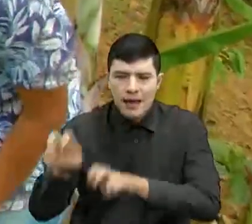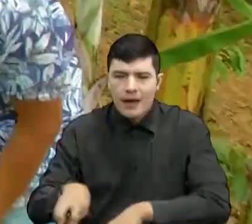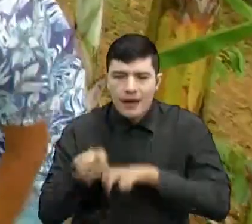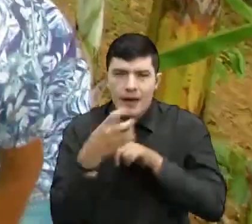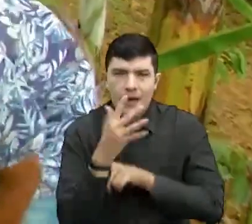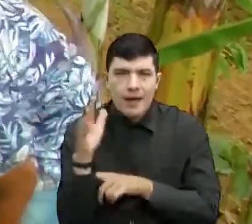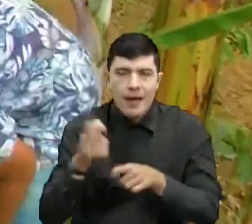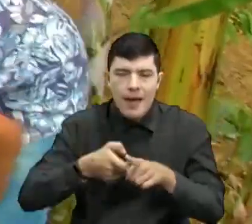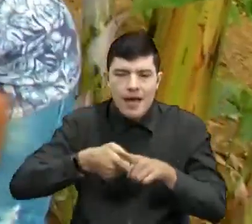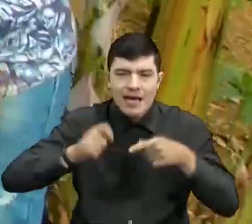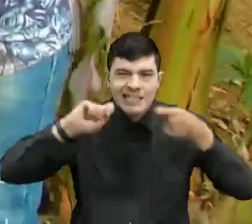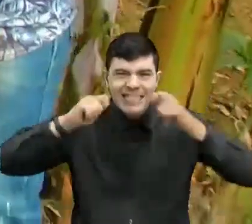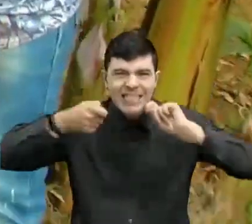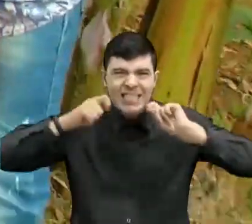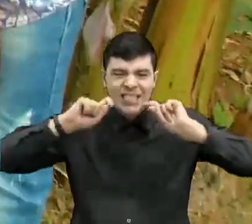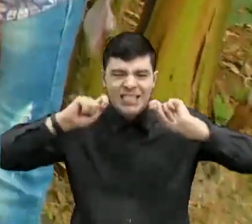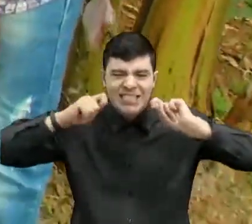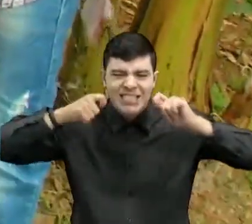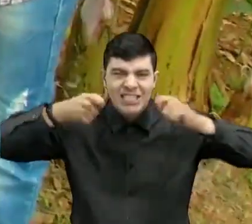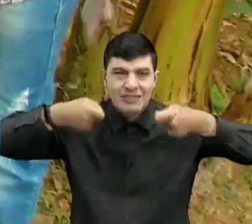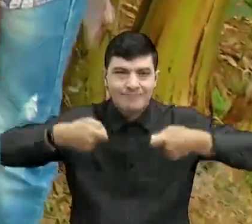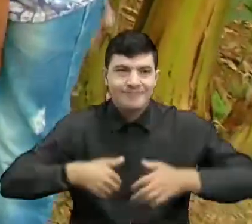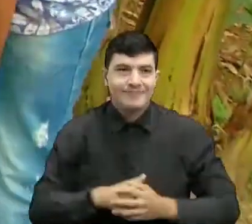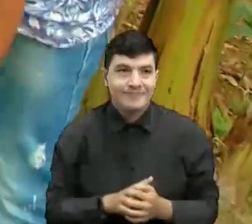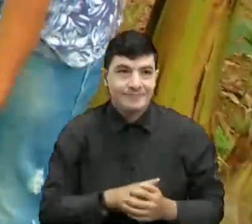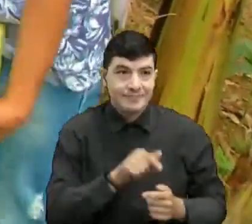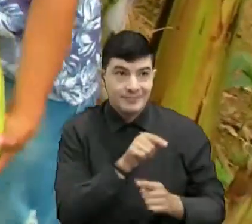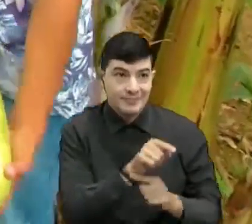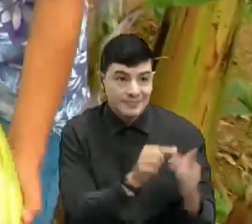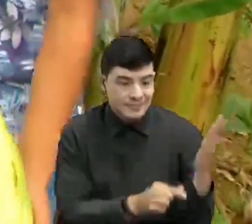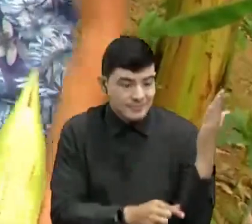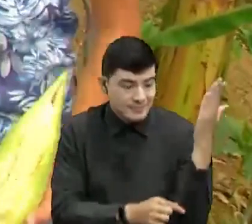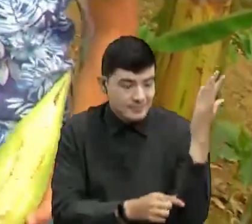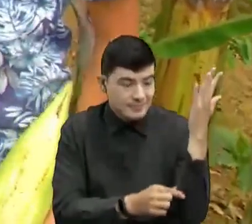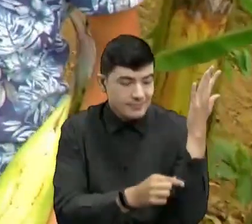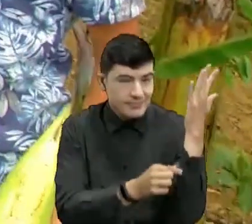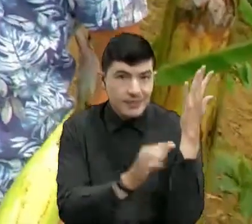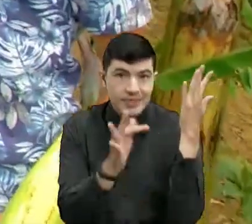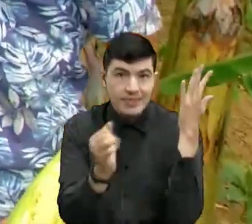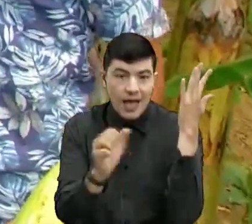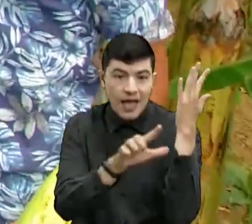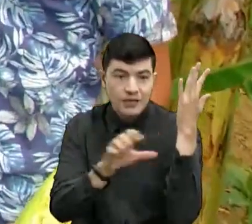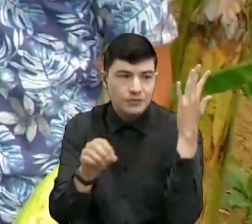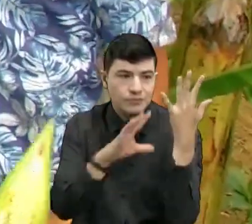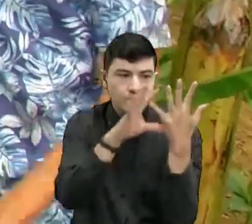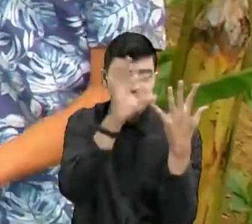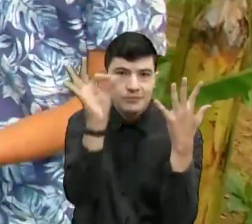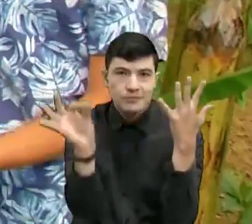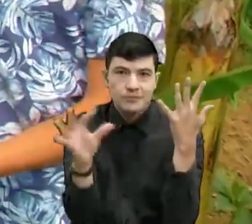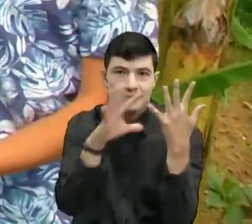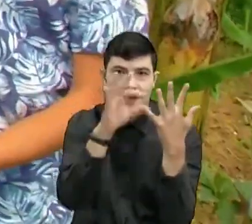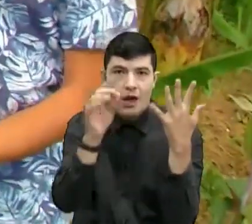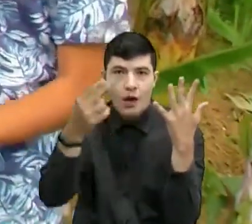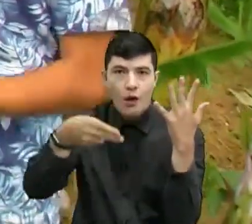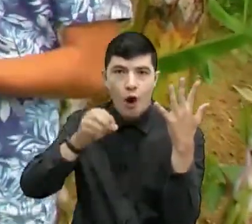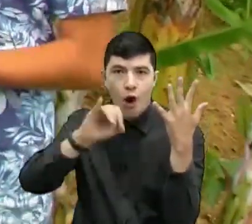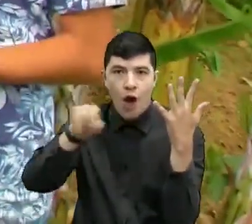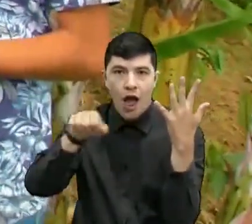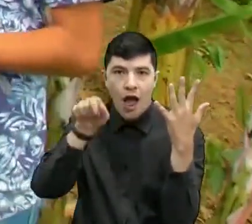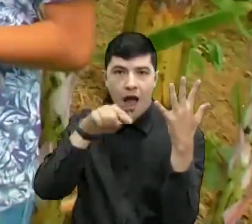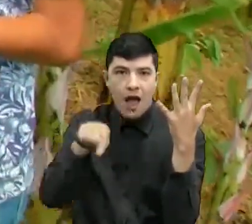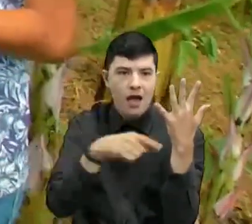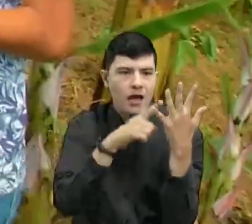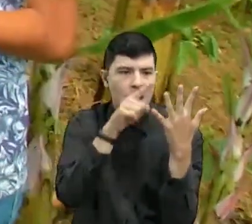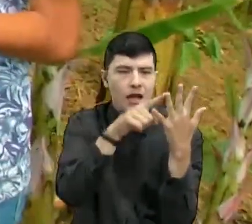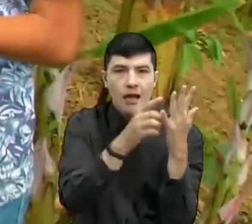Bueno, pues este es el tallo. Estas largas son las hojas. Y por último es el